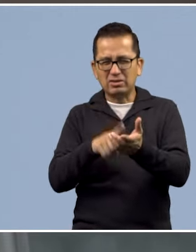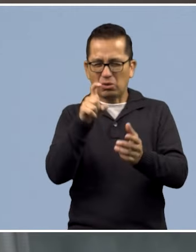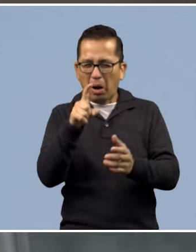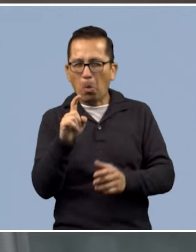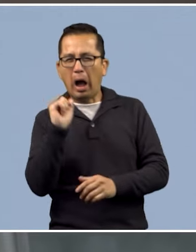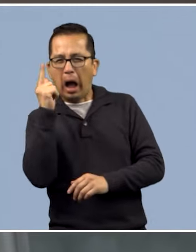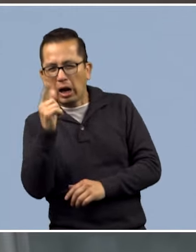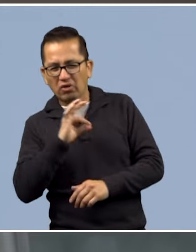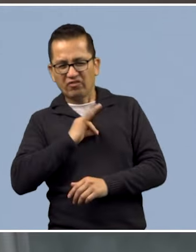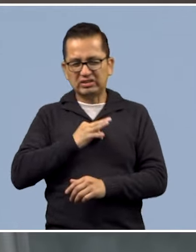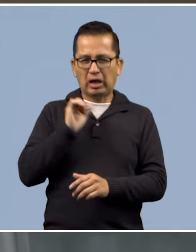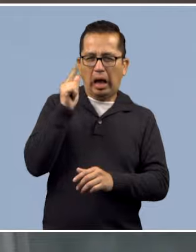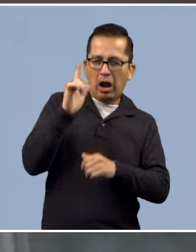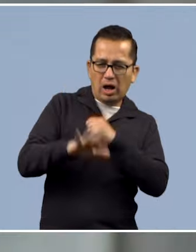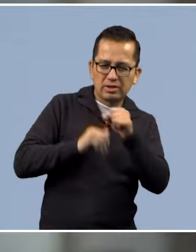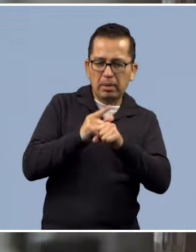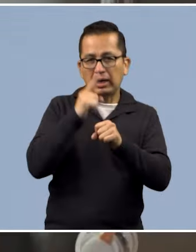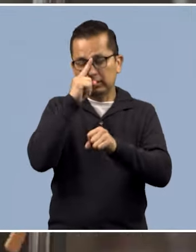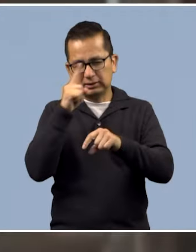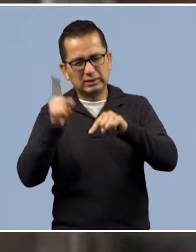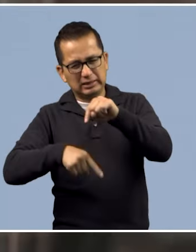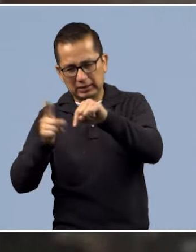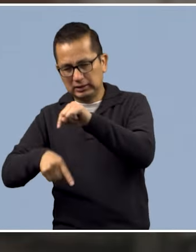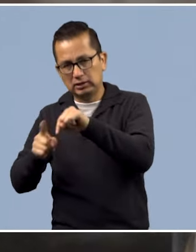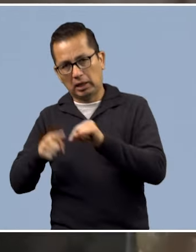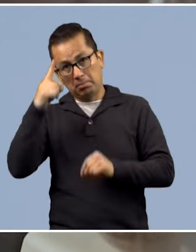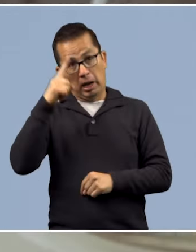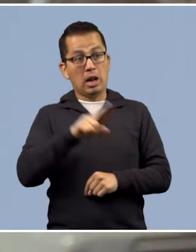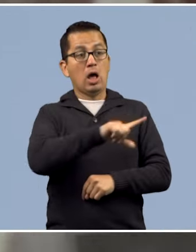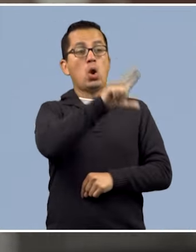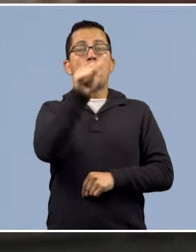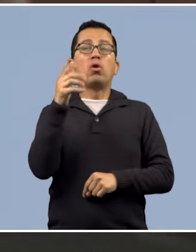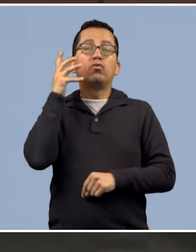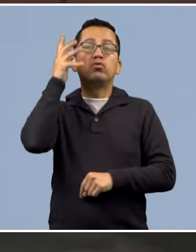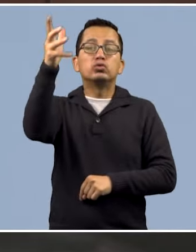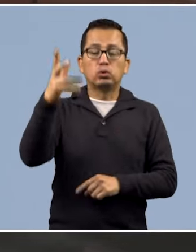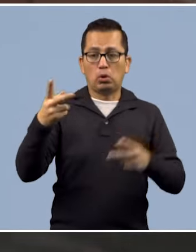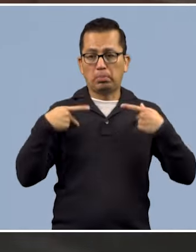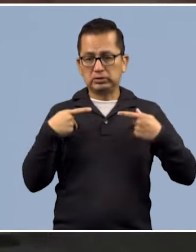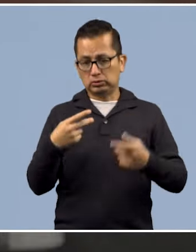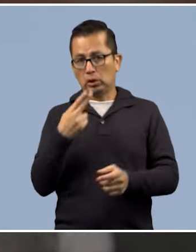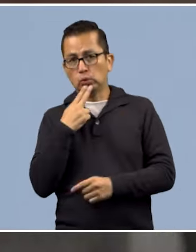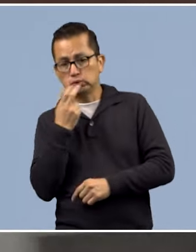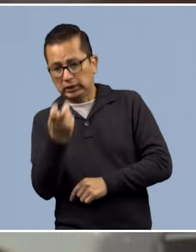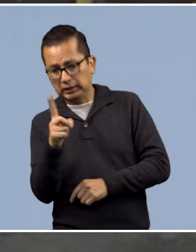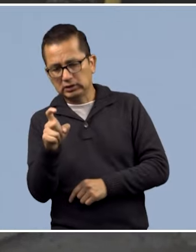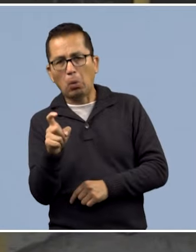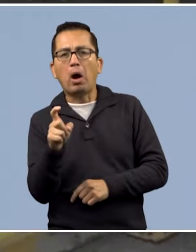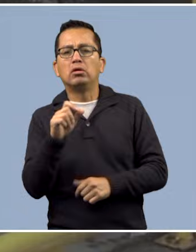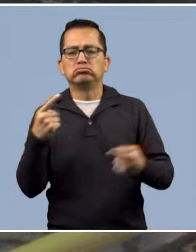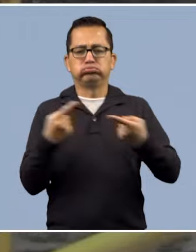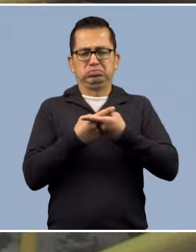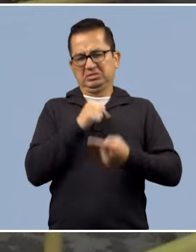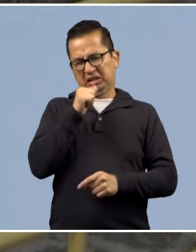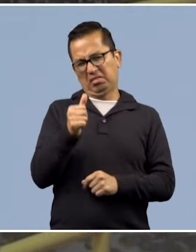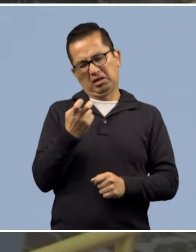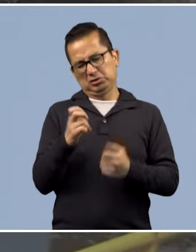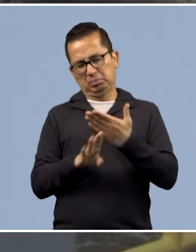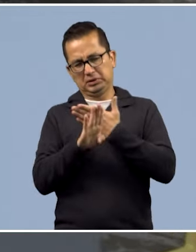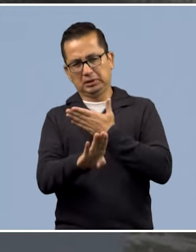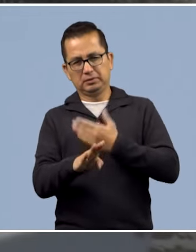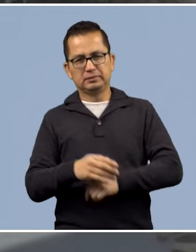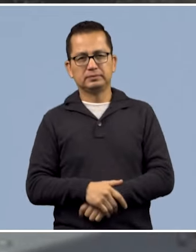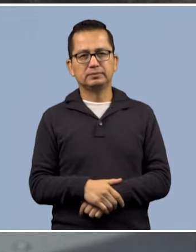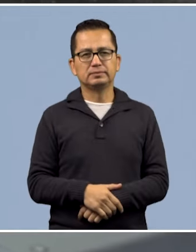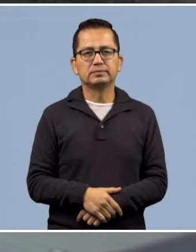residual y que no vayan a generar problemas en las personas que van a estar en contacto con el agua. El trabajo